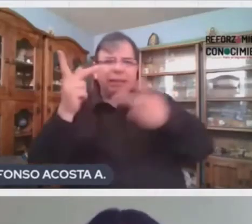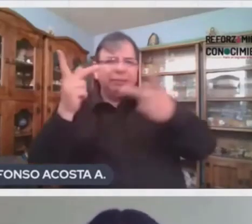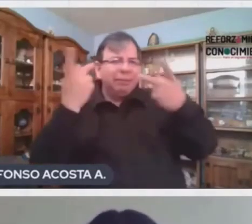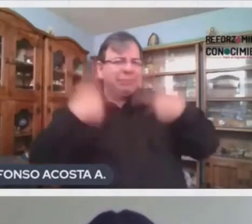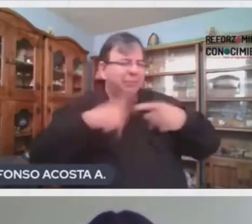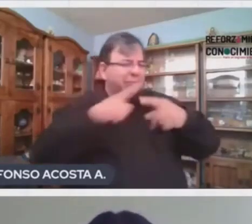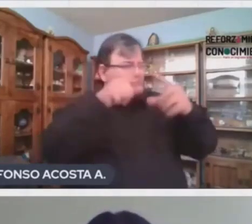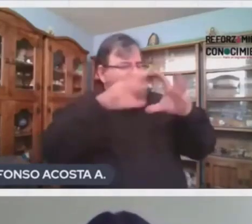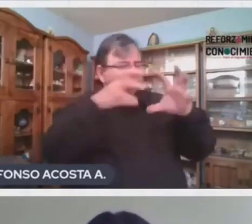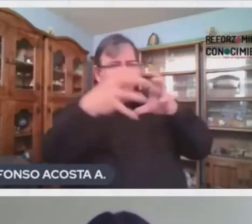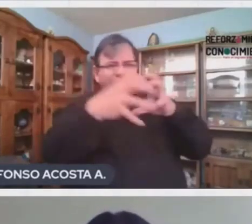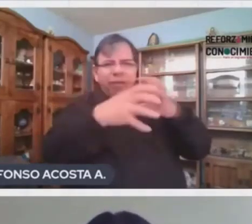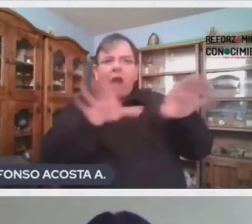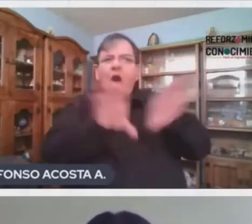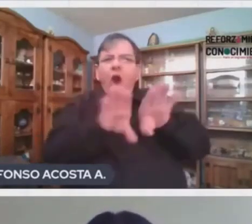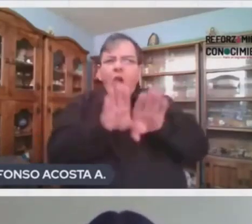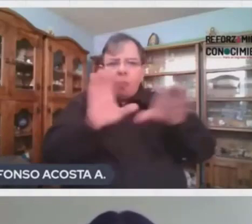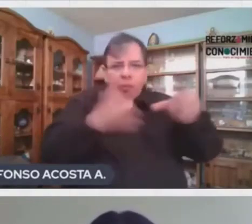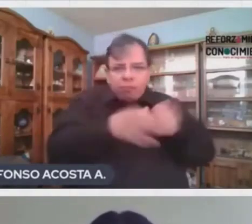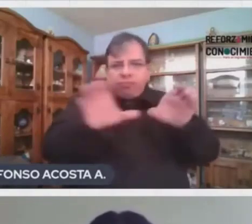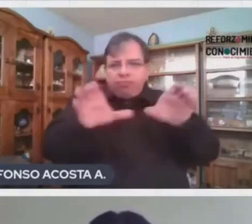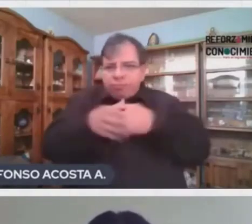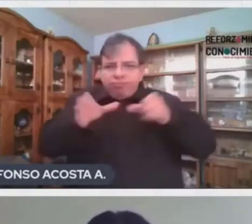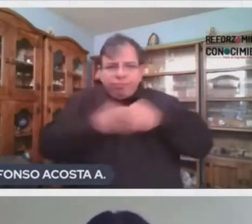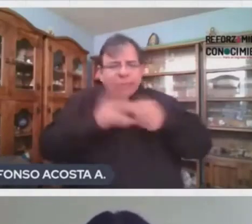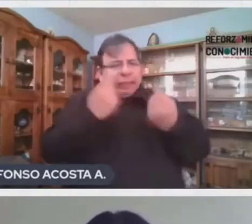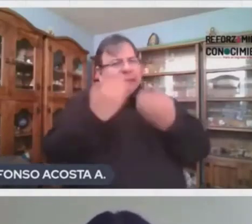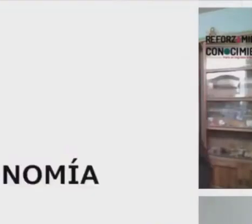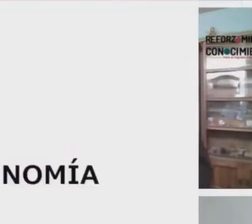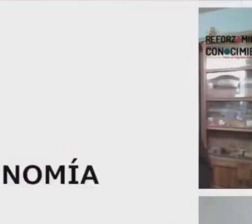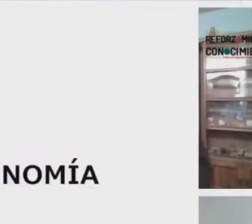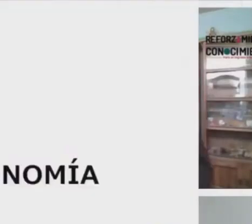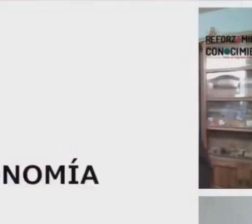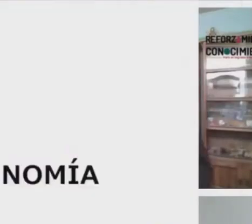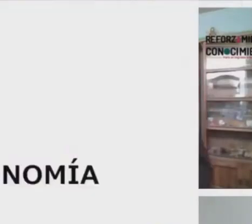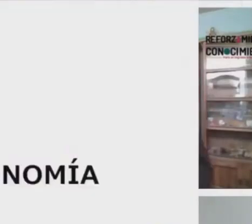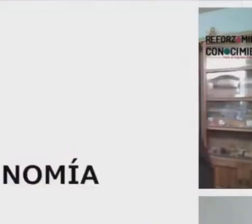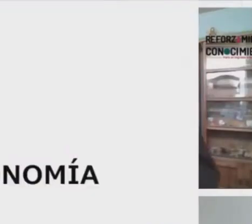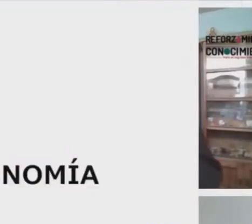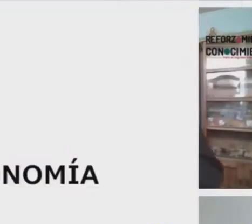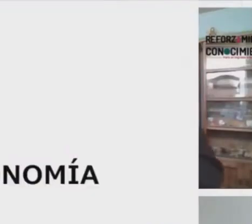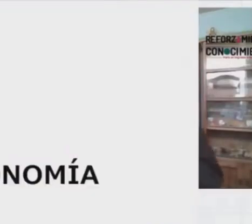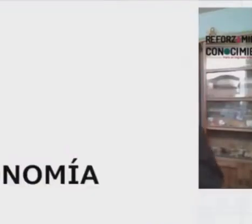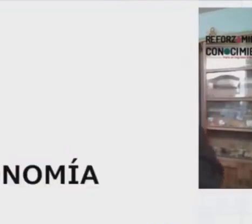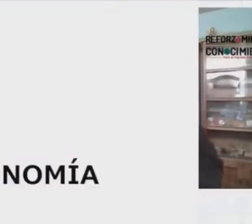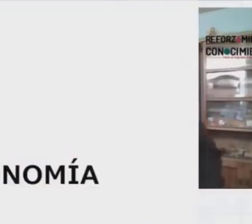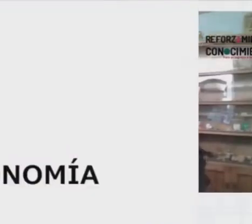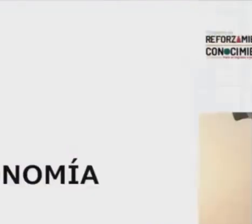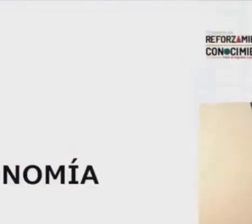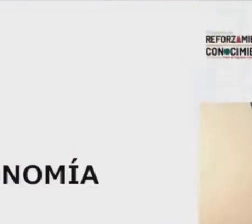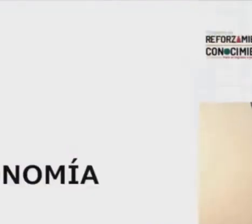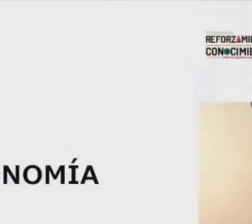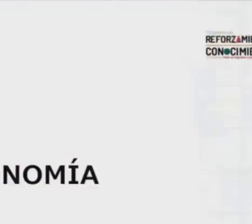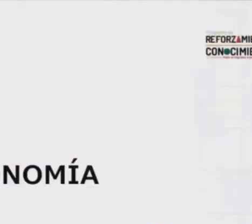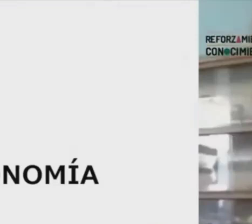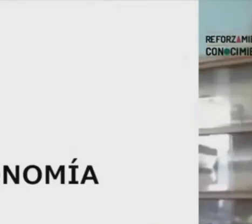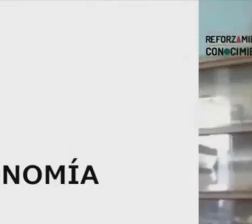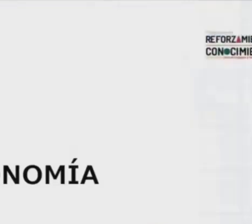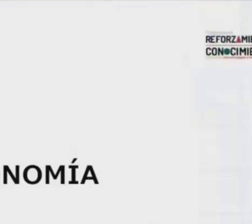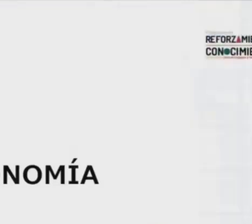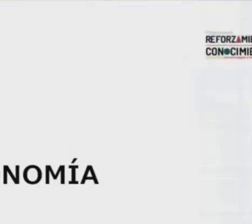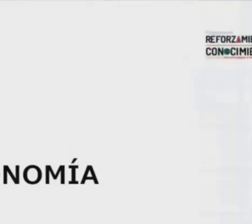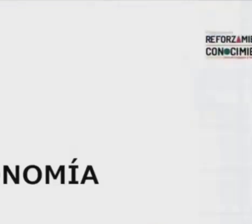Entonces, así que, ¿qué les parece si vemos un video? La taxonomía forma parte de la biología y estudia las